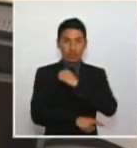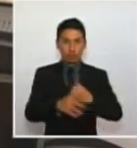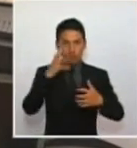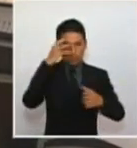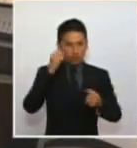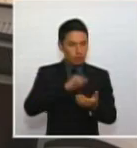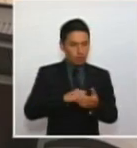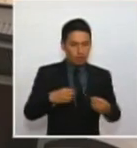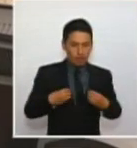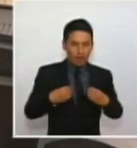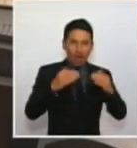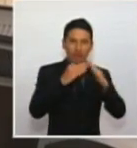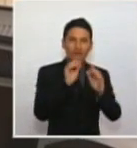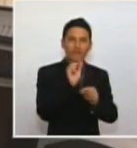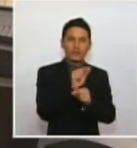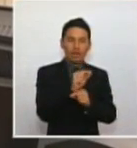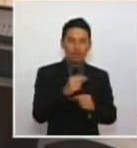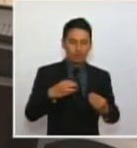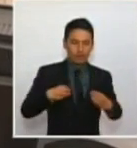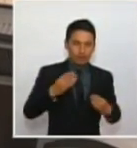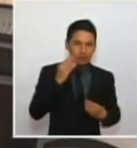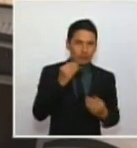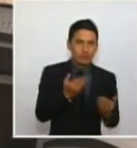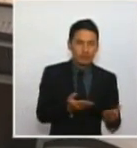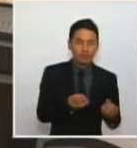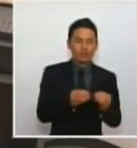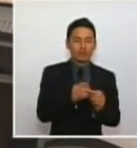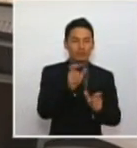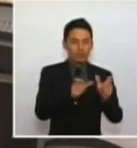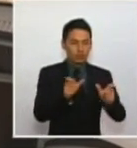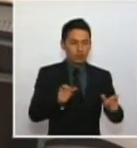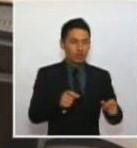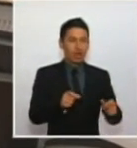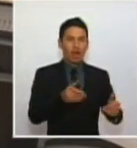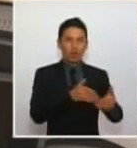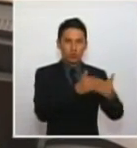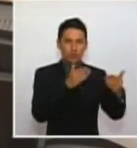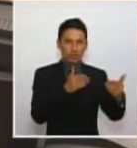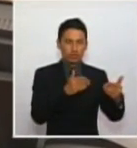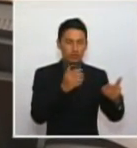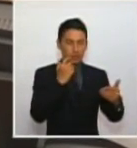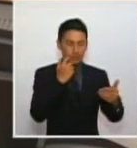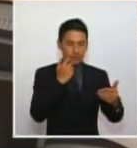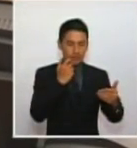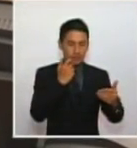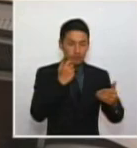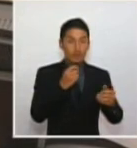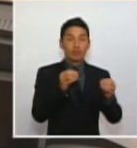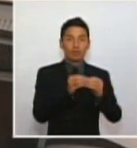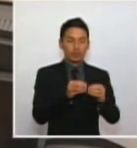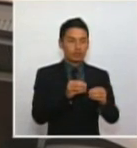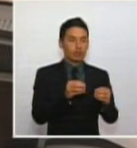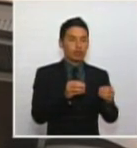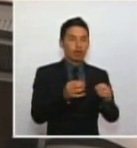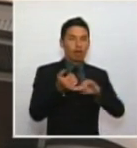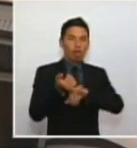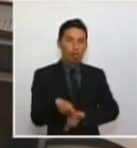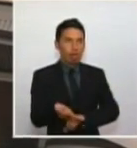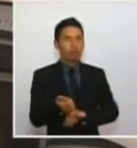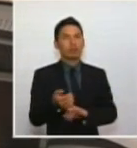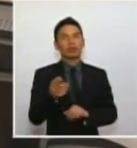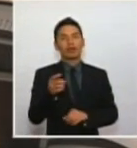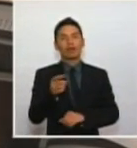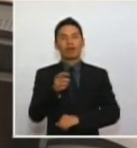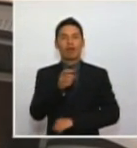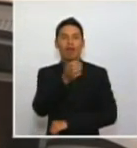casas fiscales con las personas que acusan y que además dependan de la autoridad general